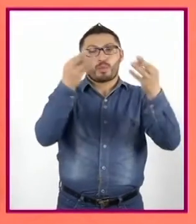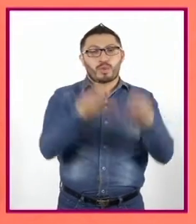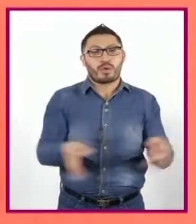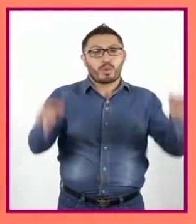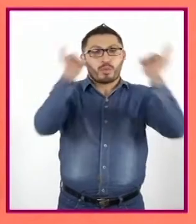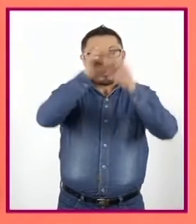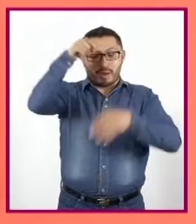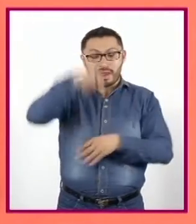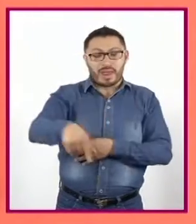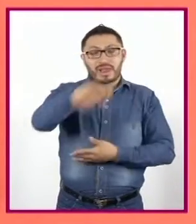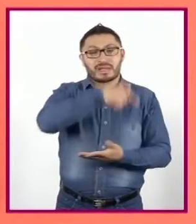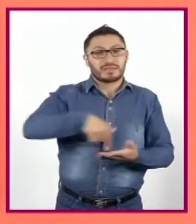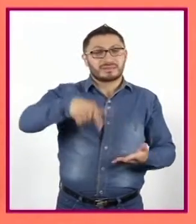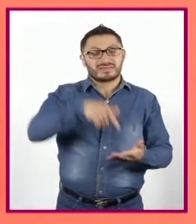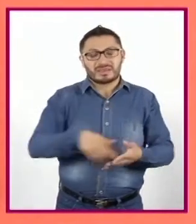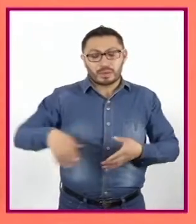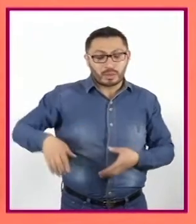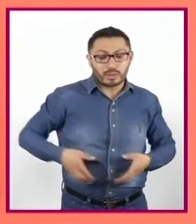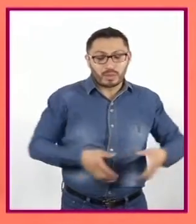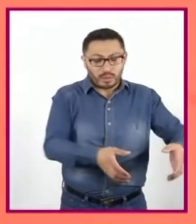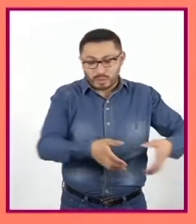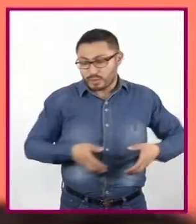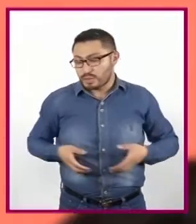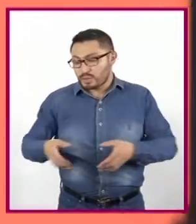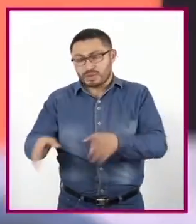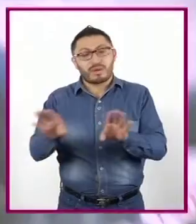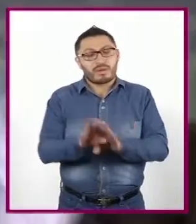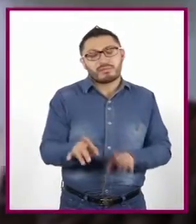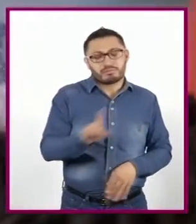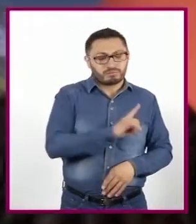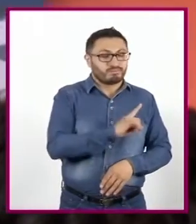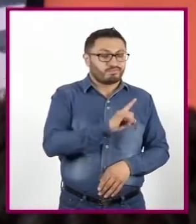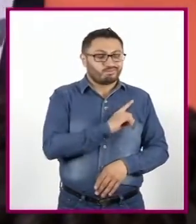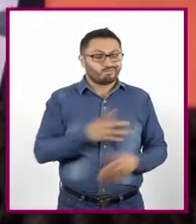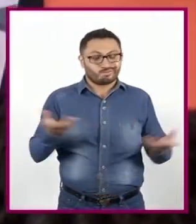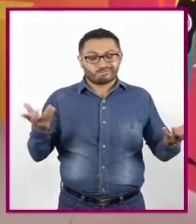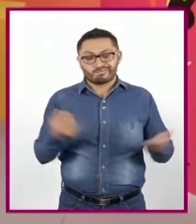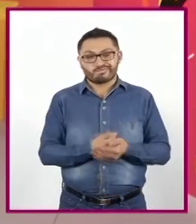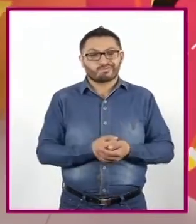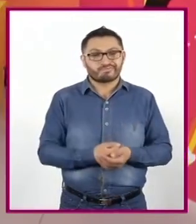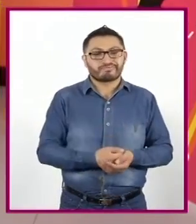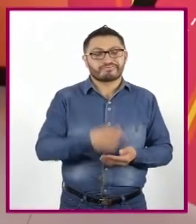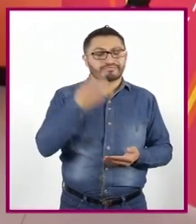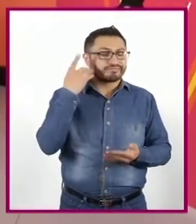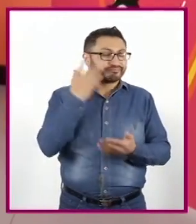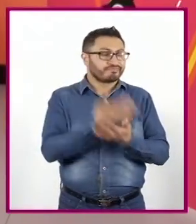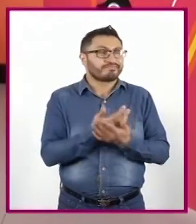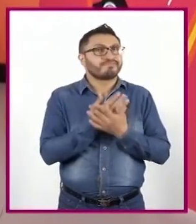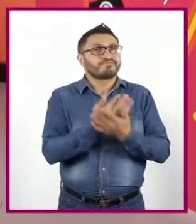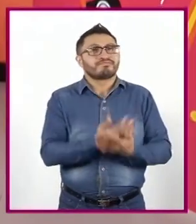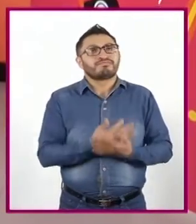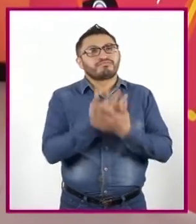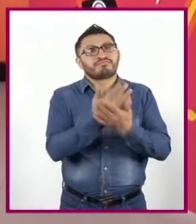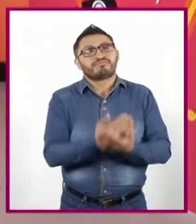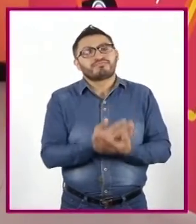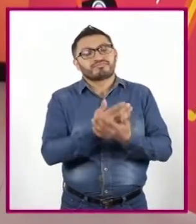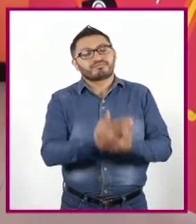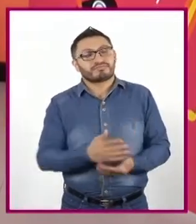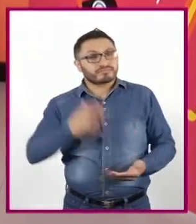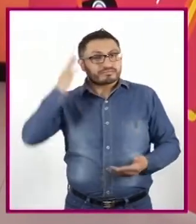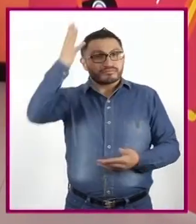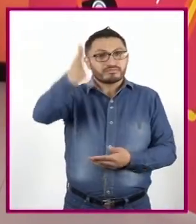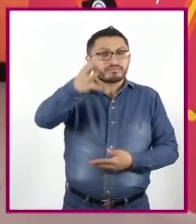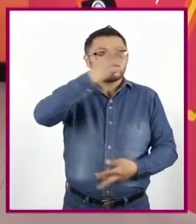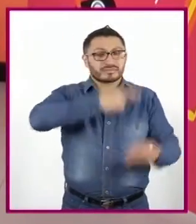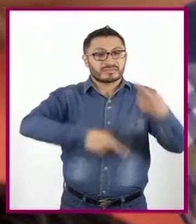este lugar Las calles ahora solitarias Esperando a que un día volvamos a